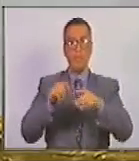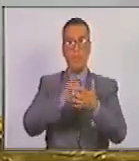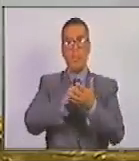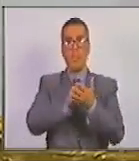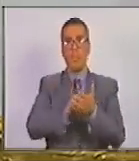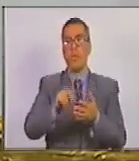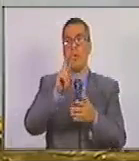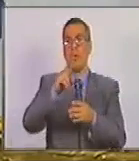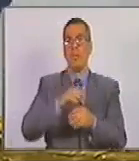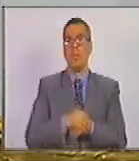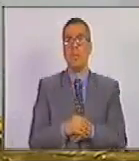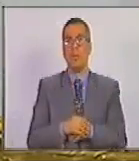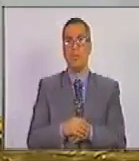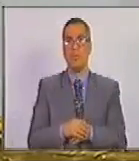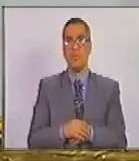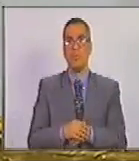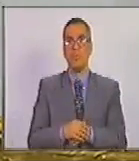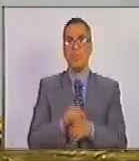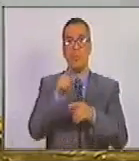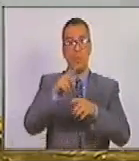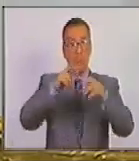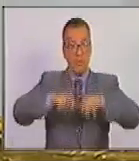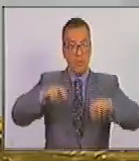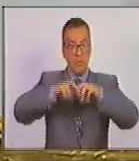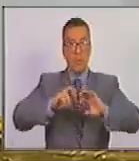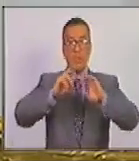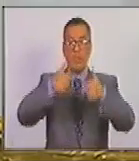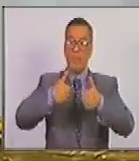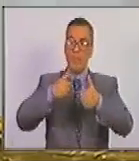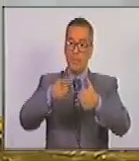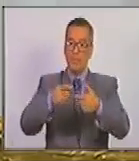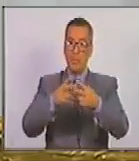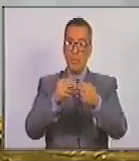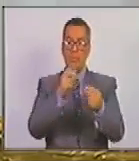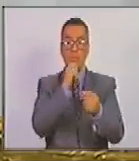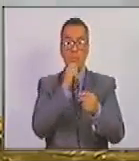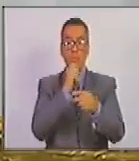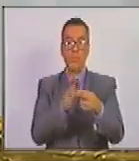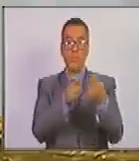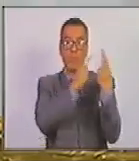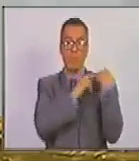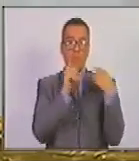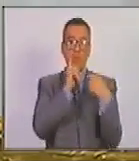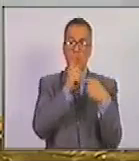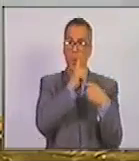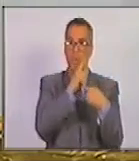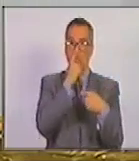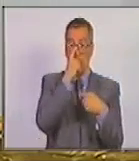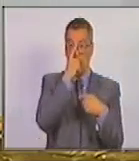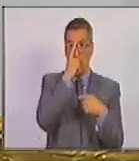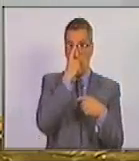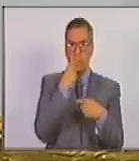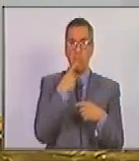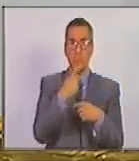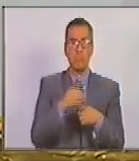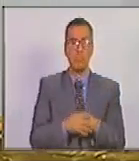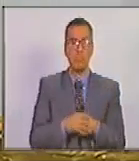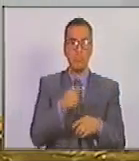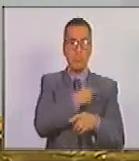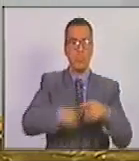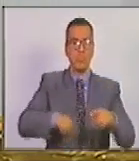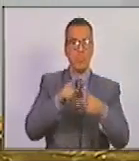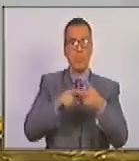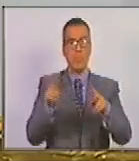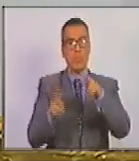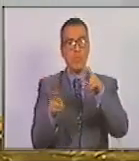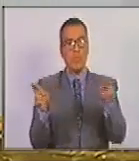artículo 2 esta investigación empieza a arrojar responsables con nombre y apellido me tomo el atrevimiento presidente en este